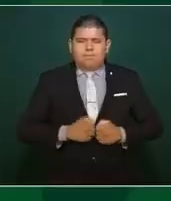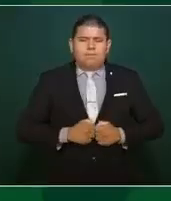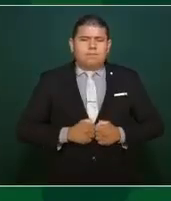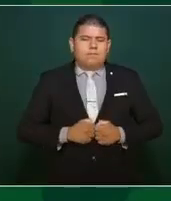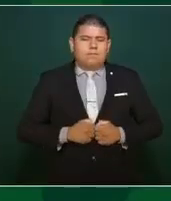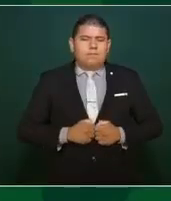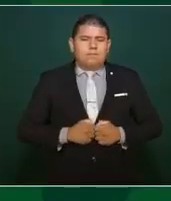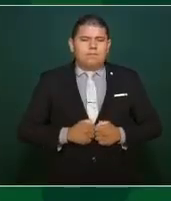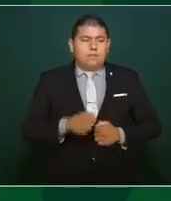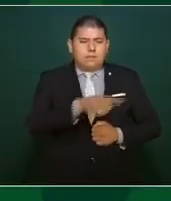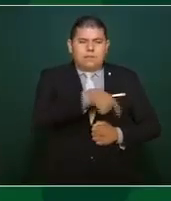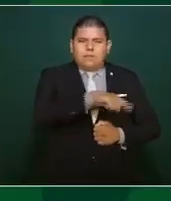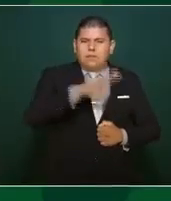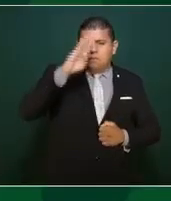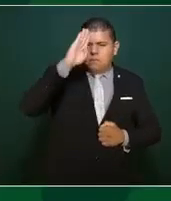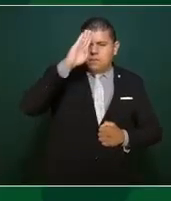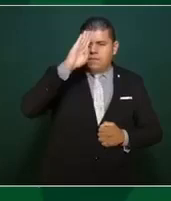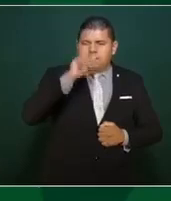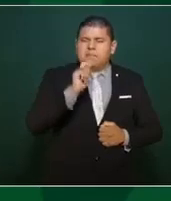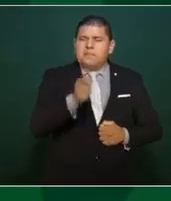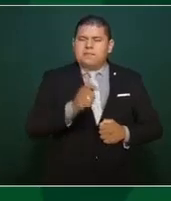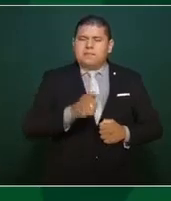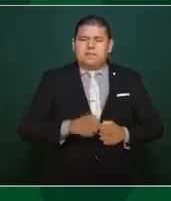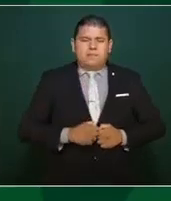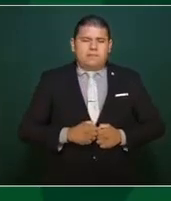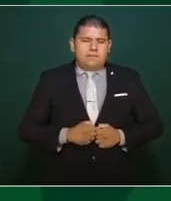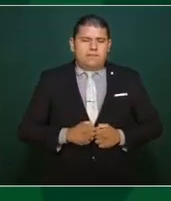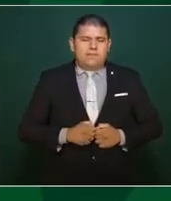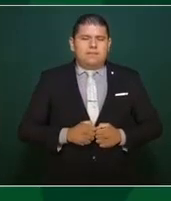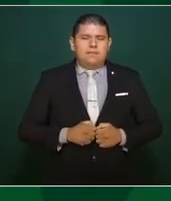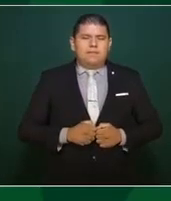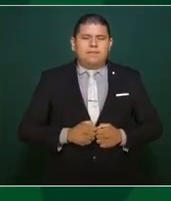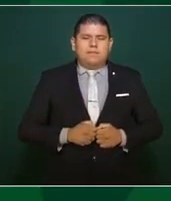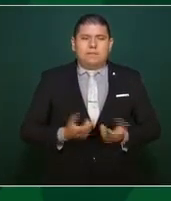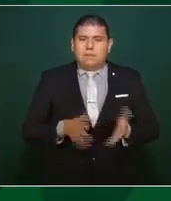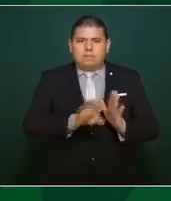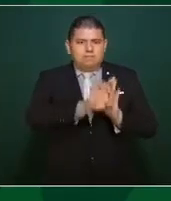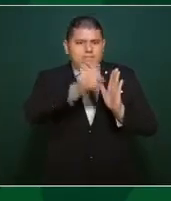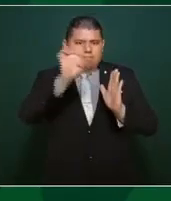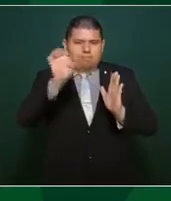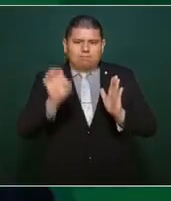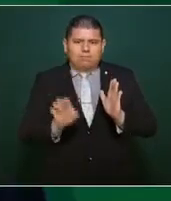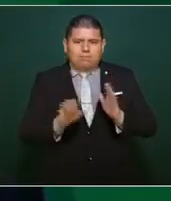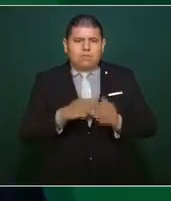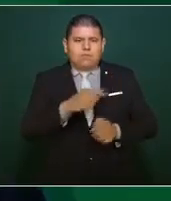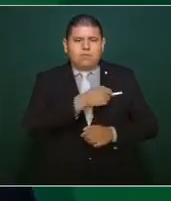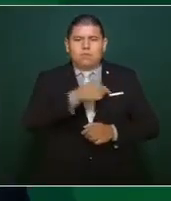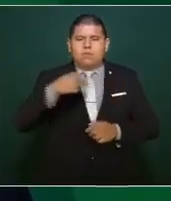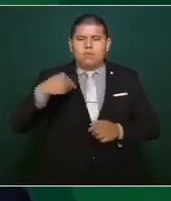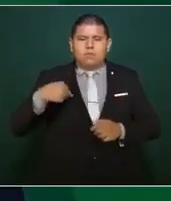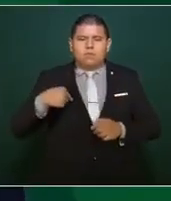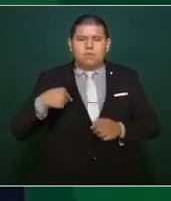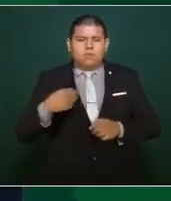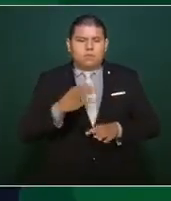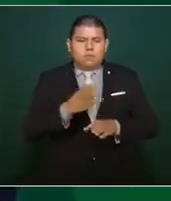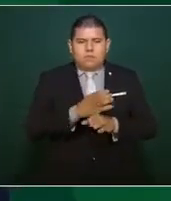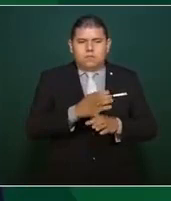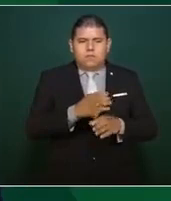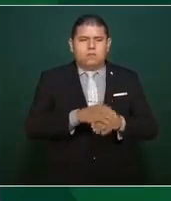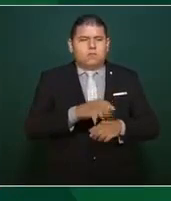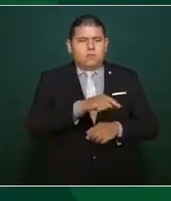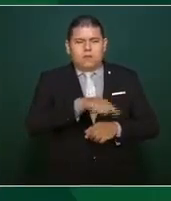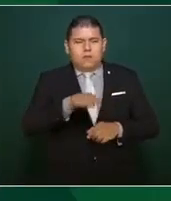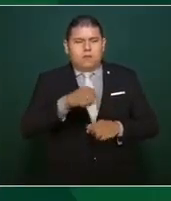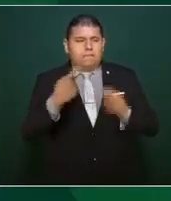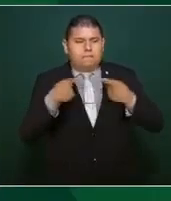Pensaron también que íbamos a seguir comprando lealtades,